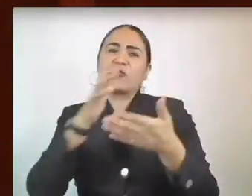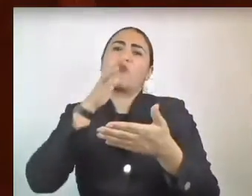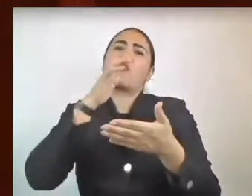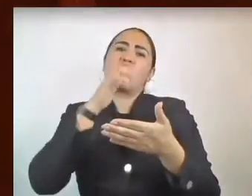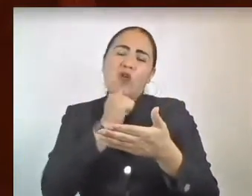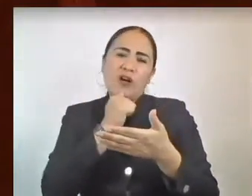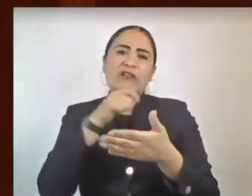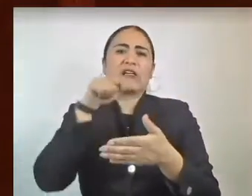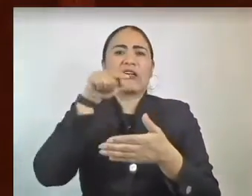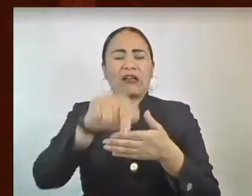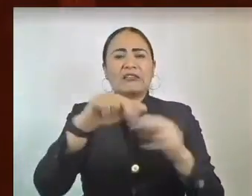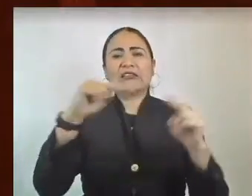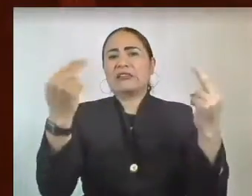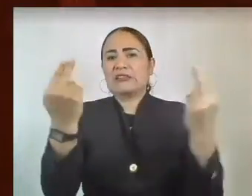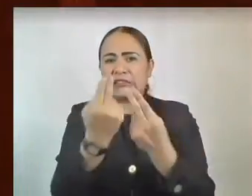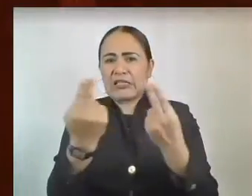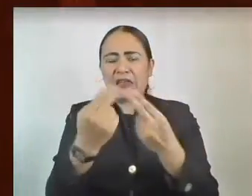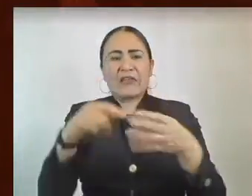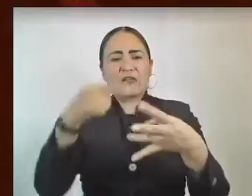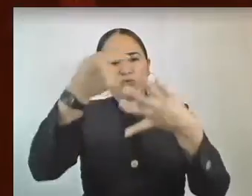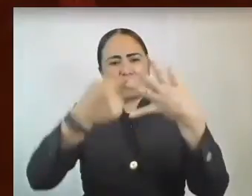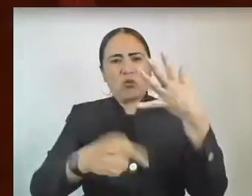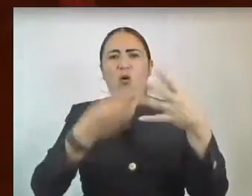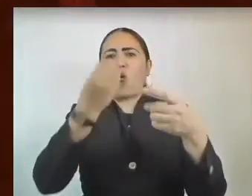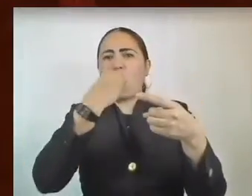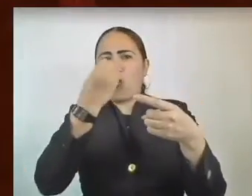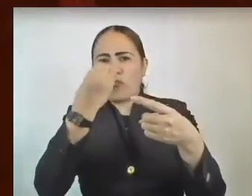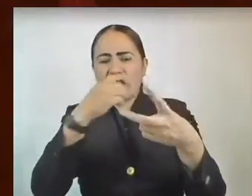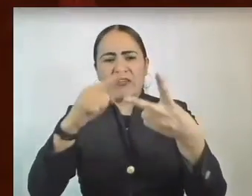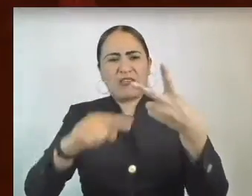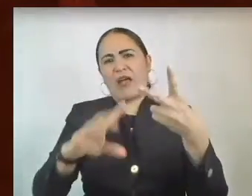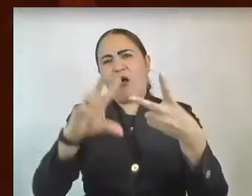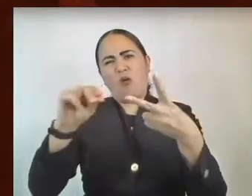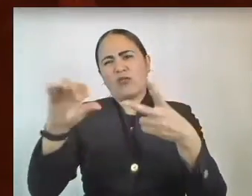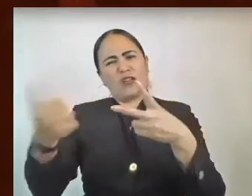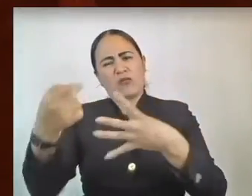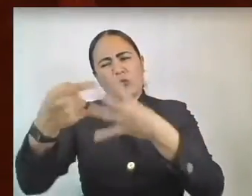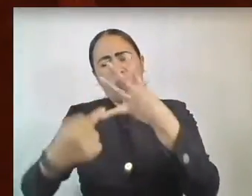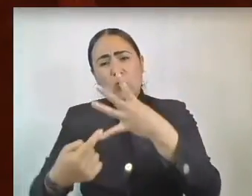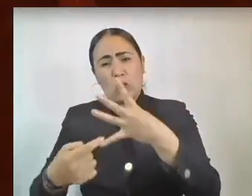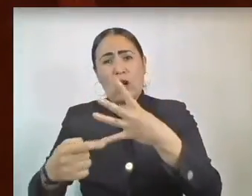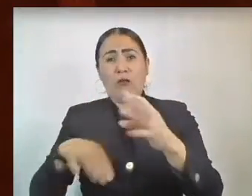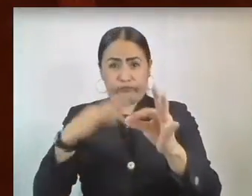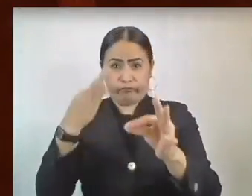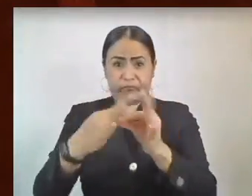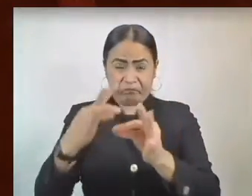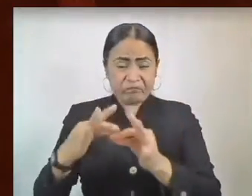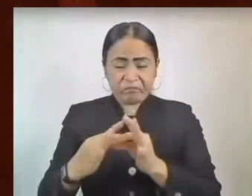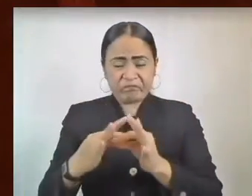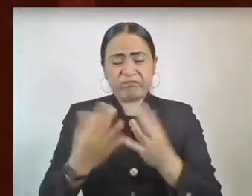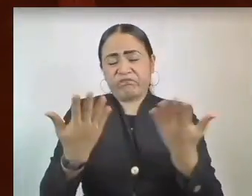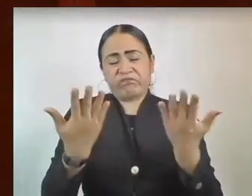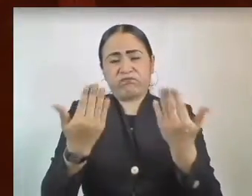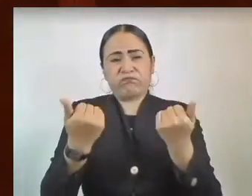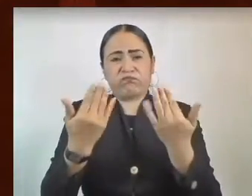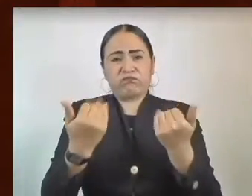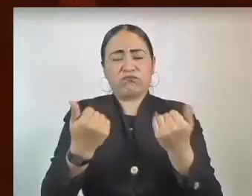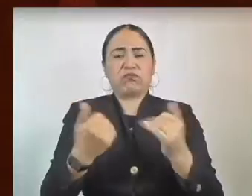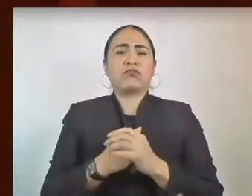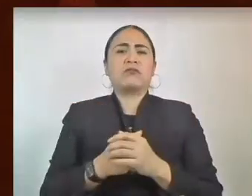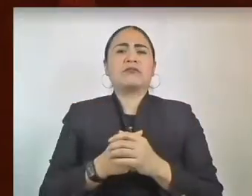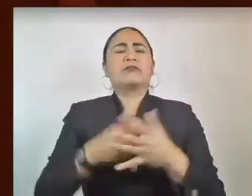satisfacer sus necesidades alimentarias y no alimentarias. Considerando estos indicadores,